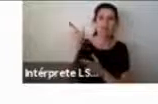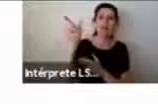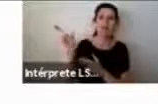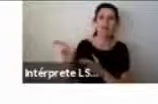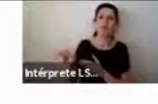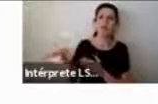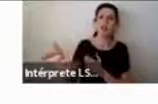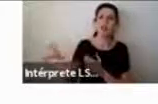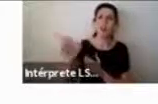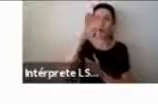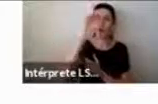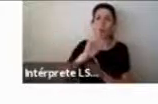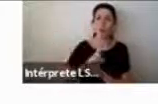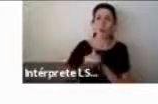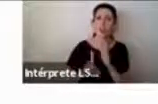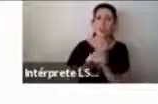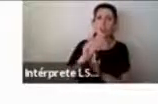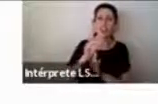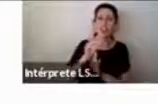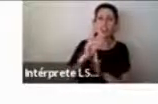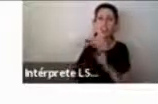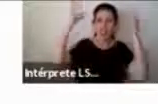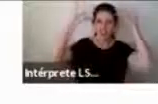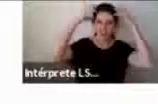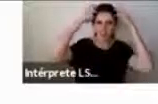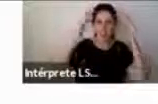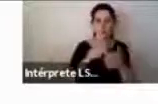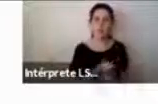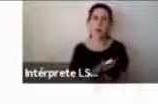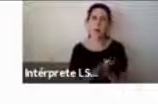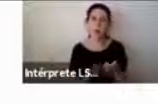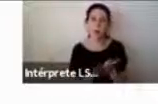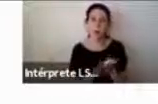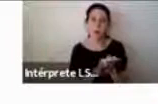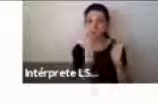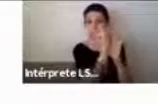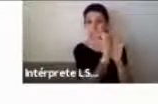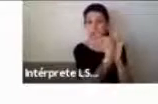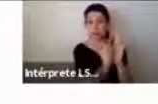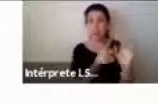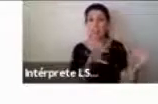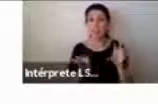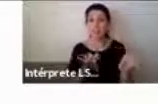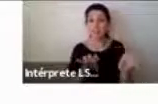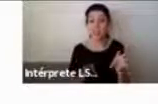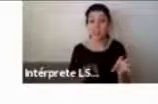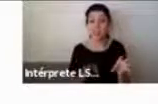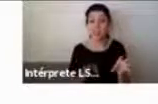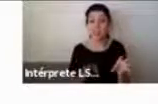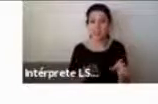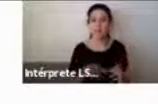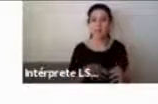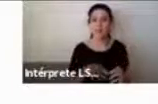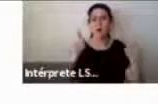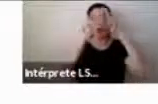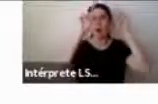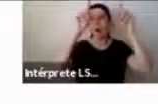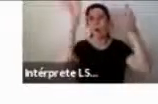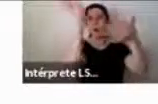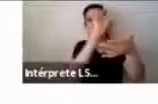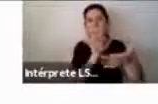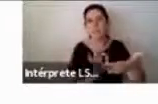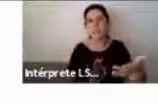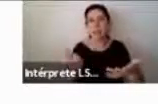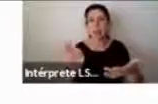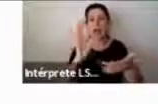de diferentes actividades que se pueden hacer como pintar un cuadro correr perseguir una pelota etcétera y la